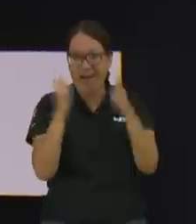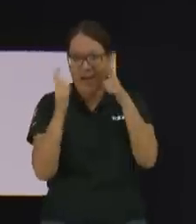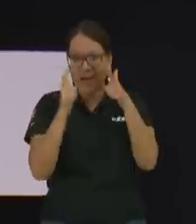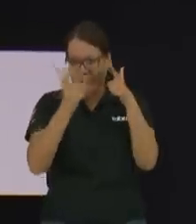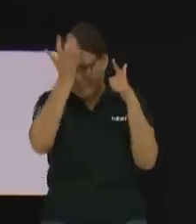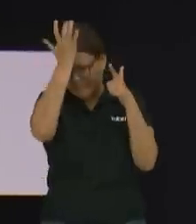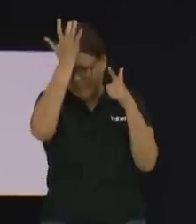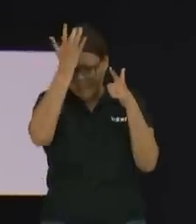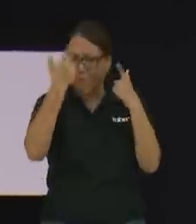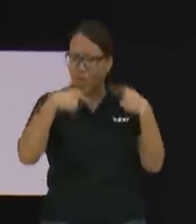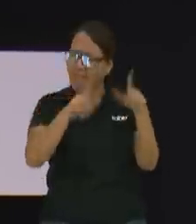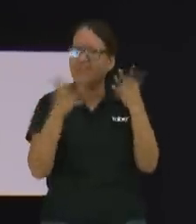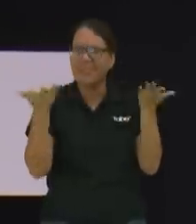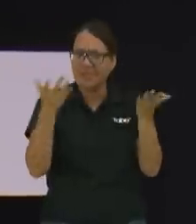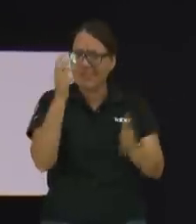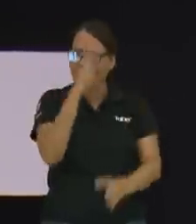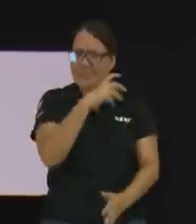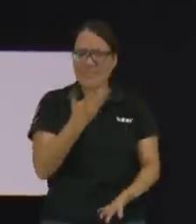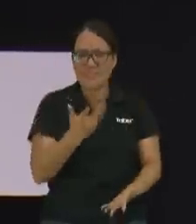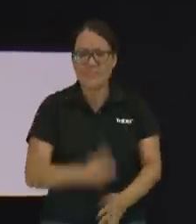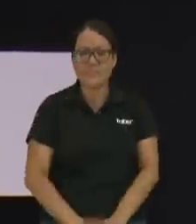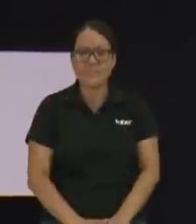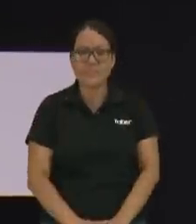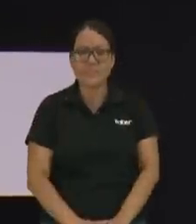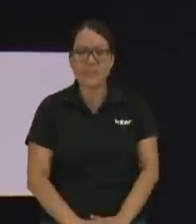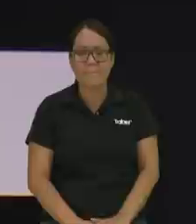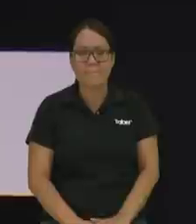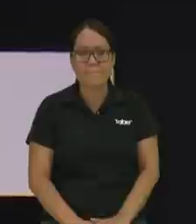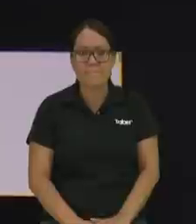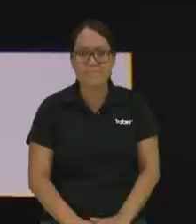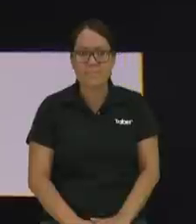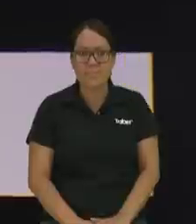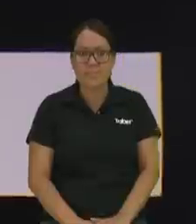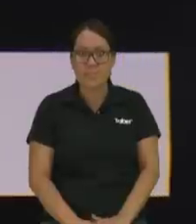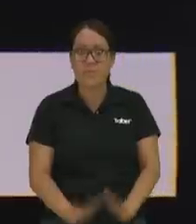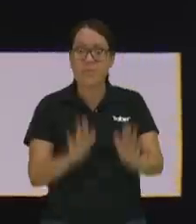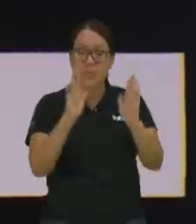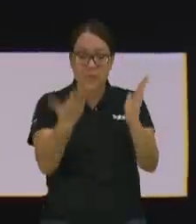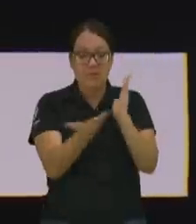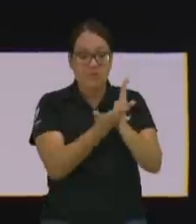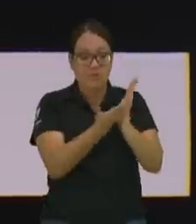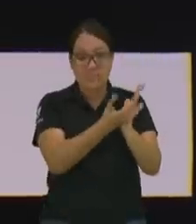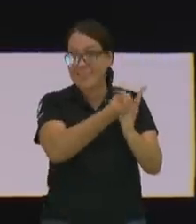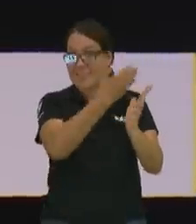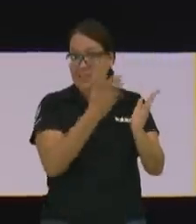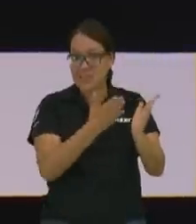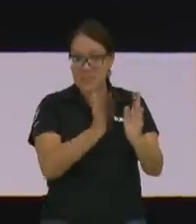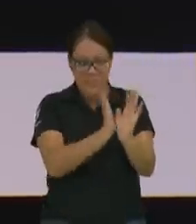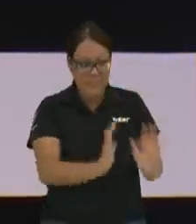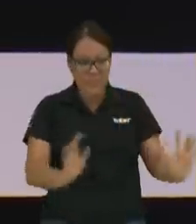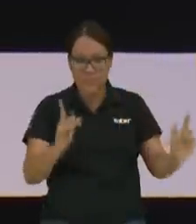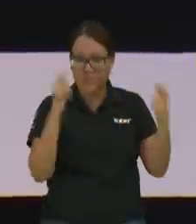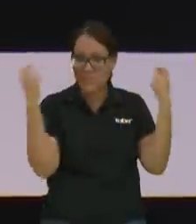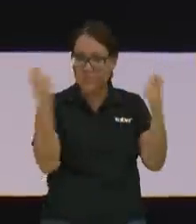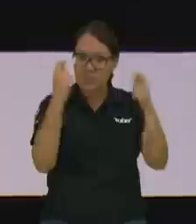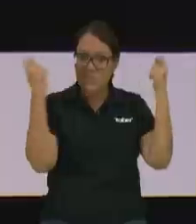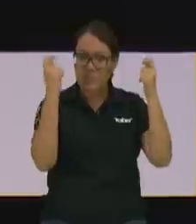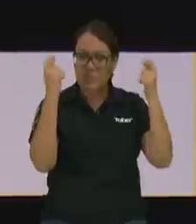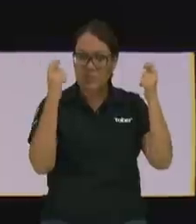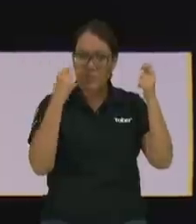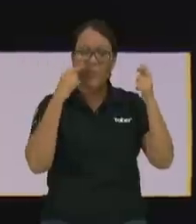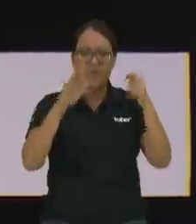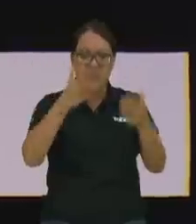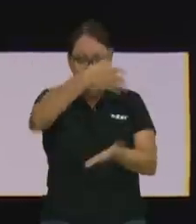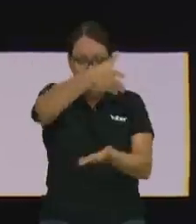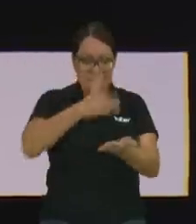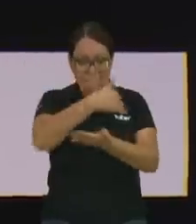La Biblia dice que el día del niño no se celebra comprándole pastel